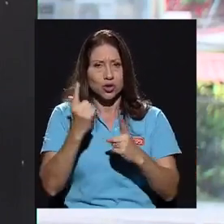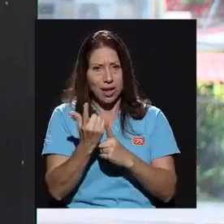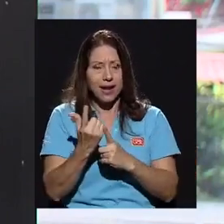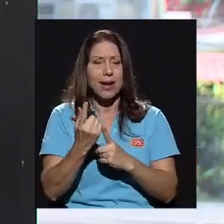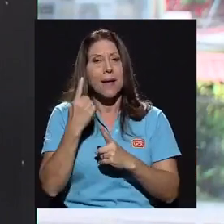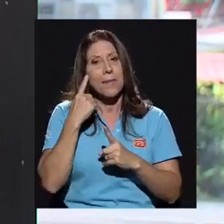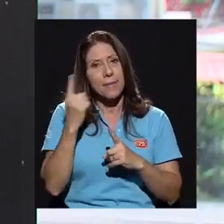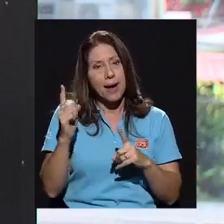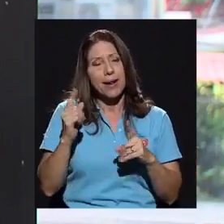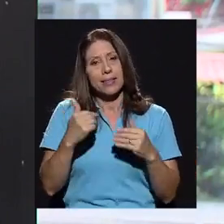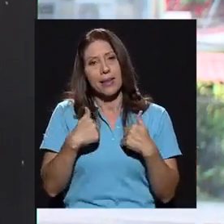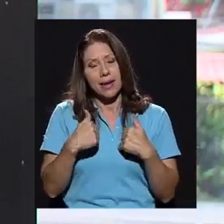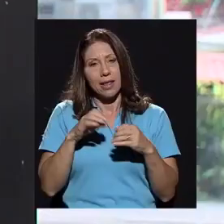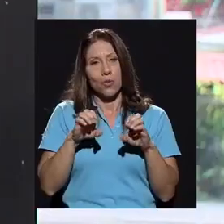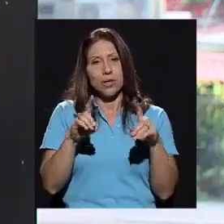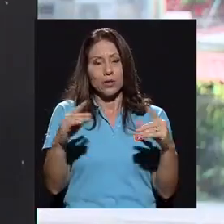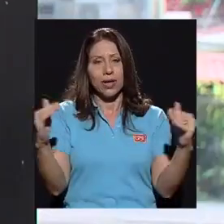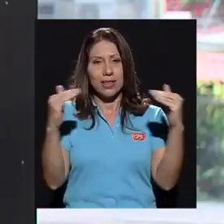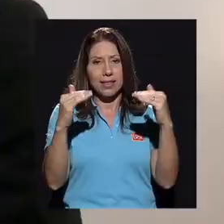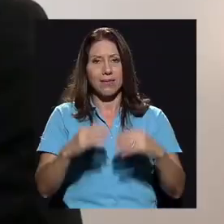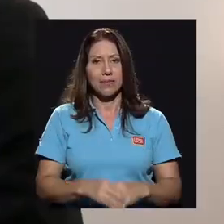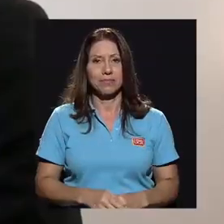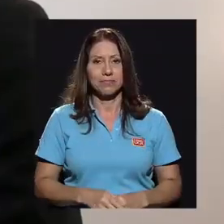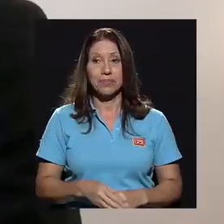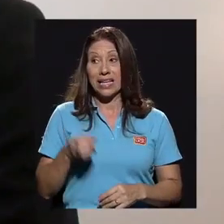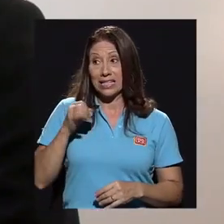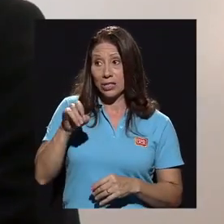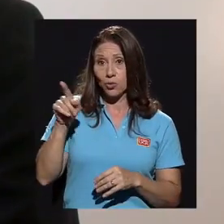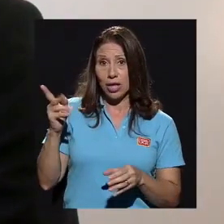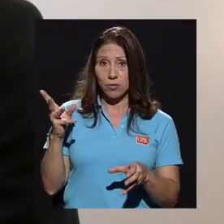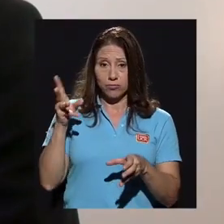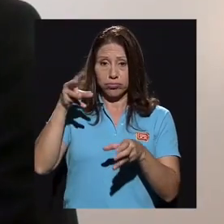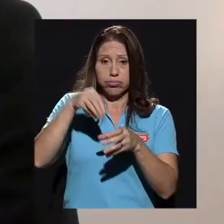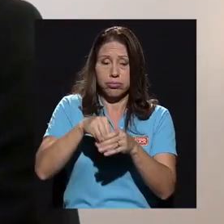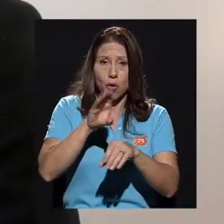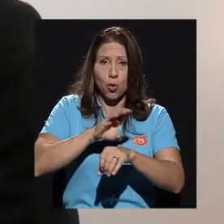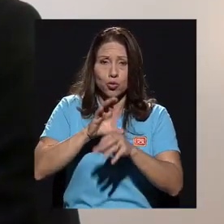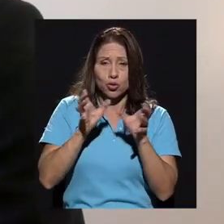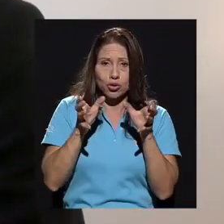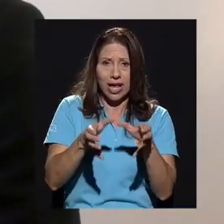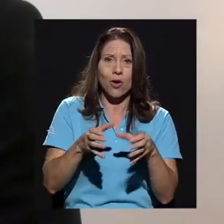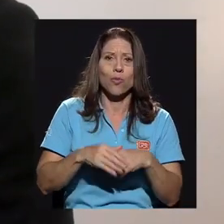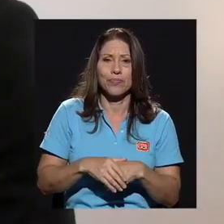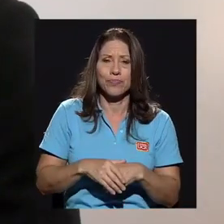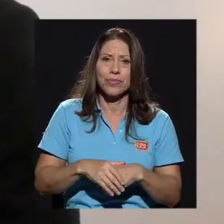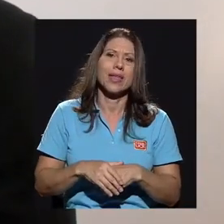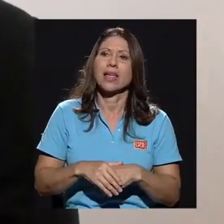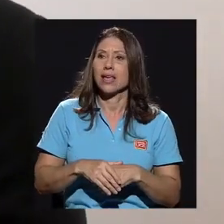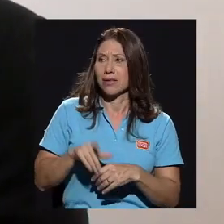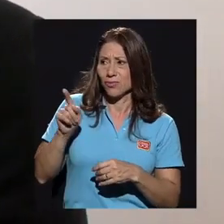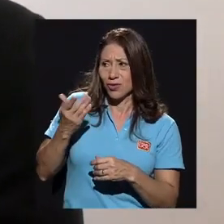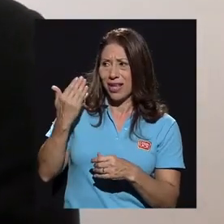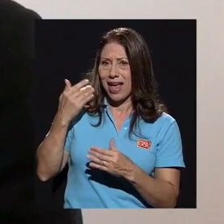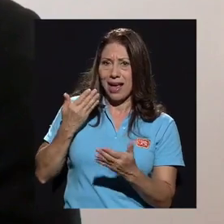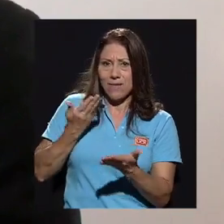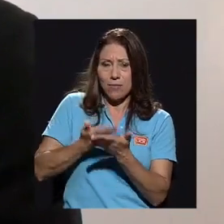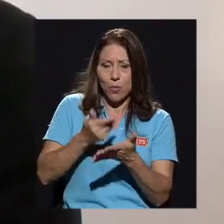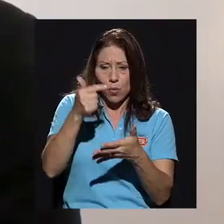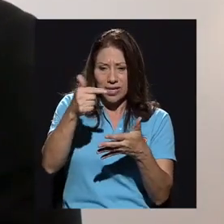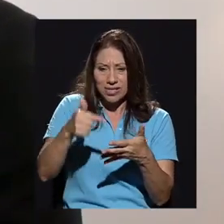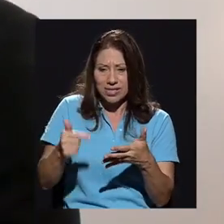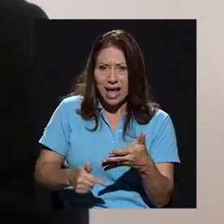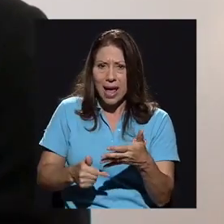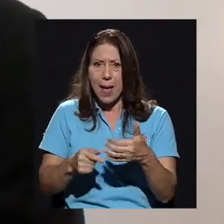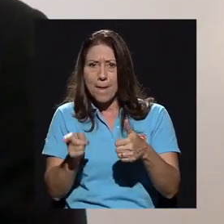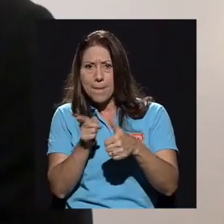social para poder tener una educación equitativa. De llegar al consejo, ¿cuál sería, de los temas de la propuesta que nos acabas de contar,